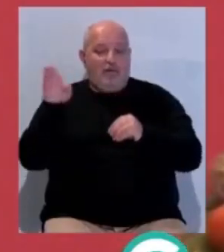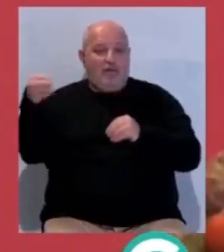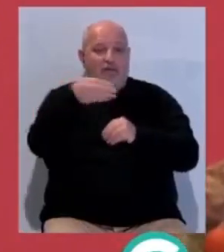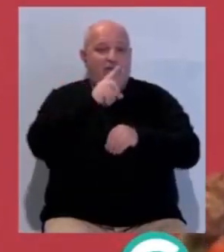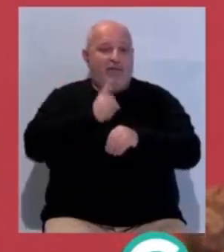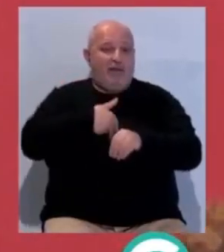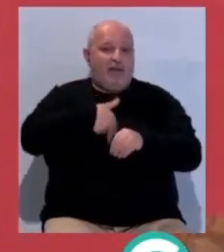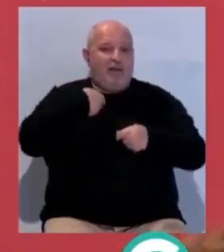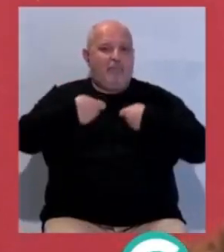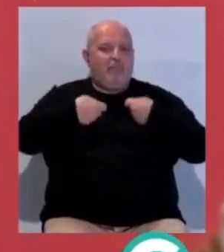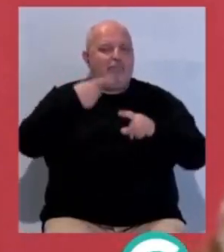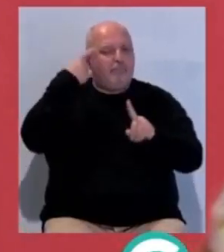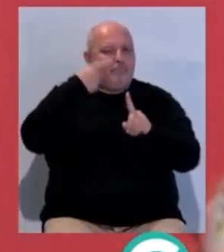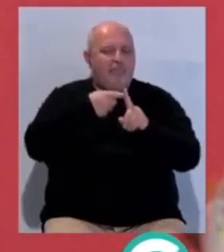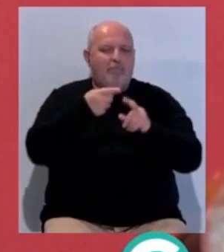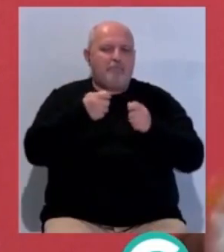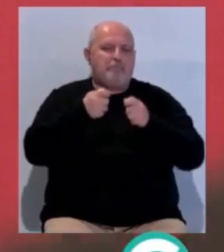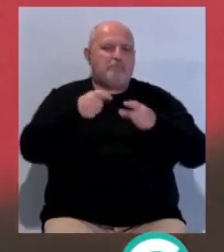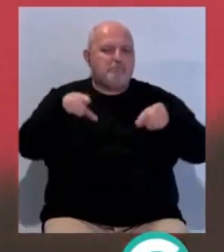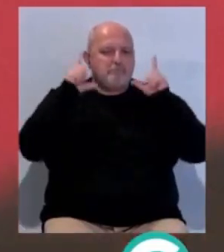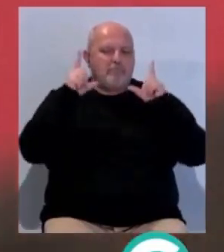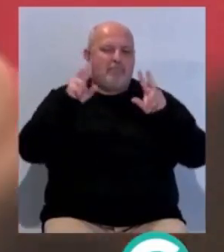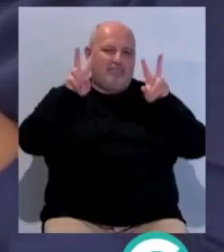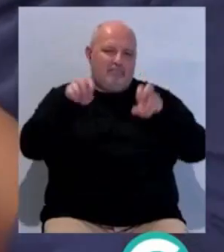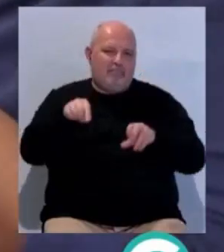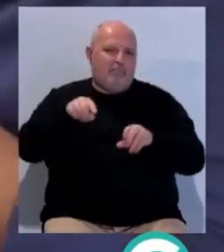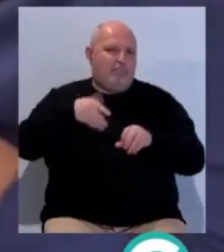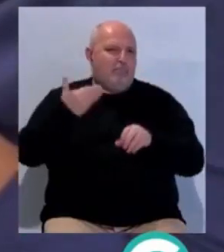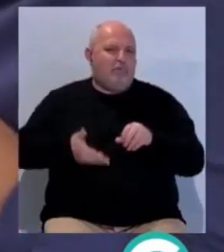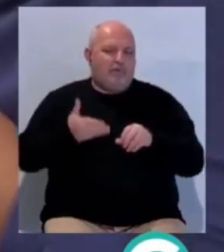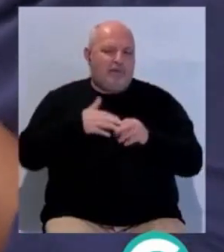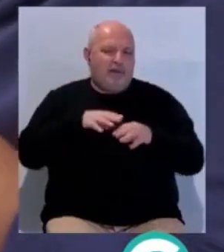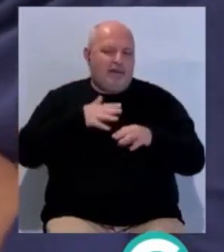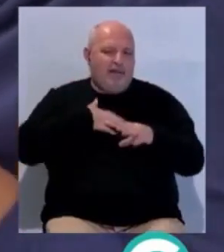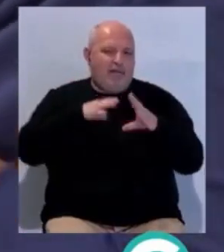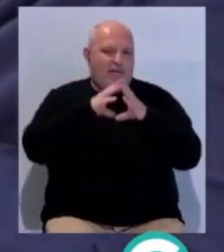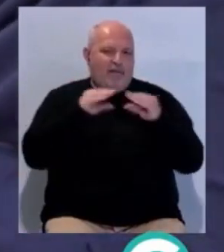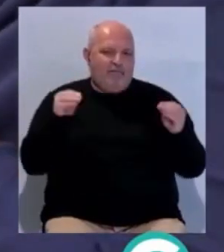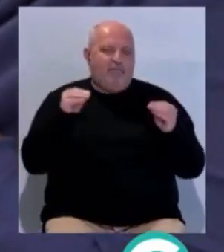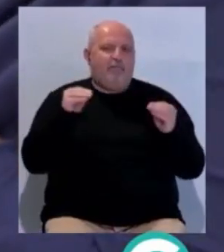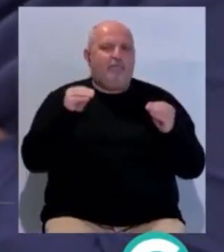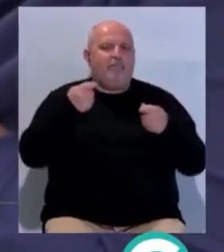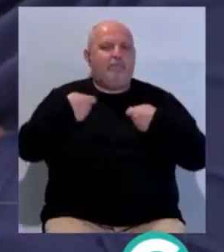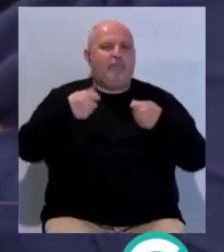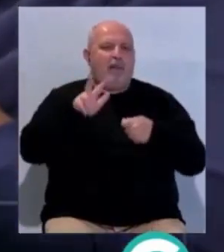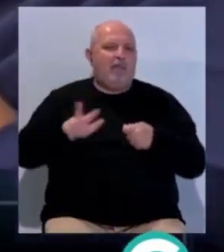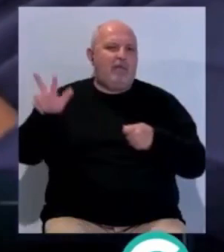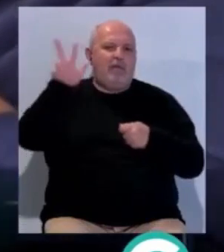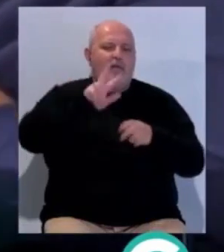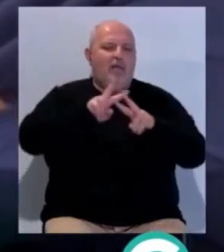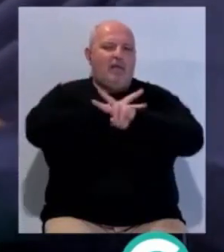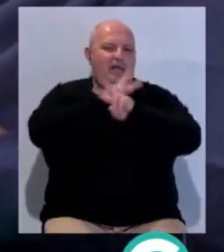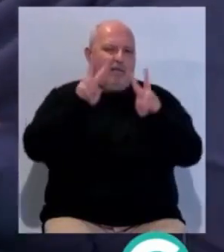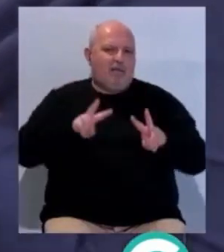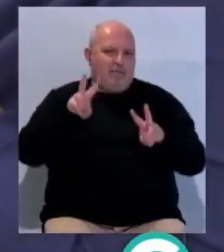General de Comercio persigue dar un mayor protagonismo al sector dentro de la propia región, así como en el mercado nacional e